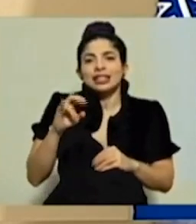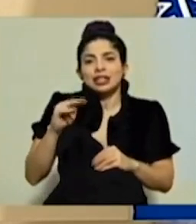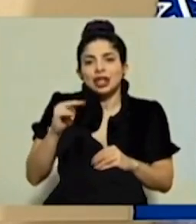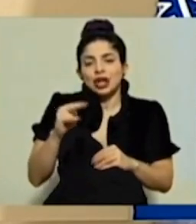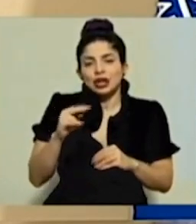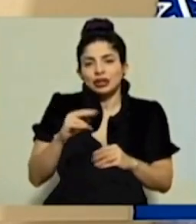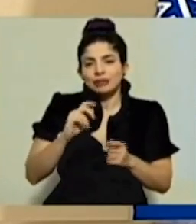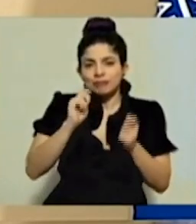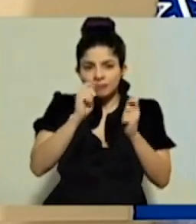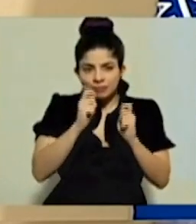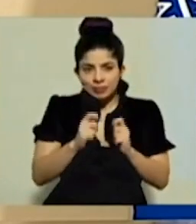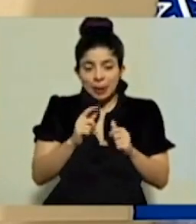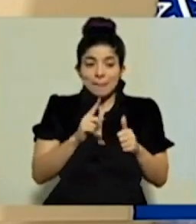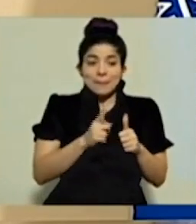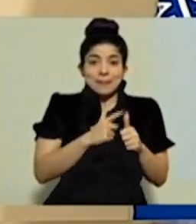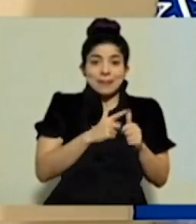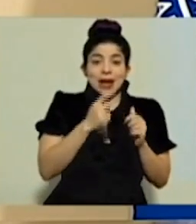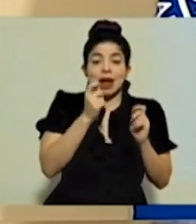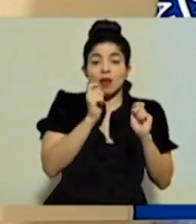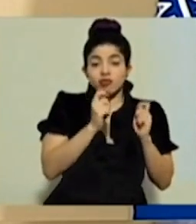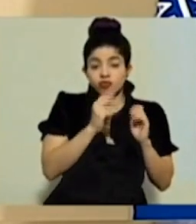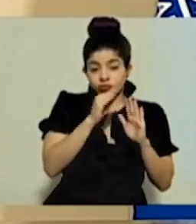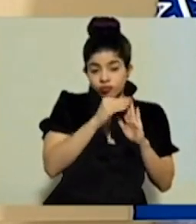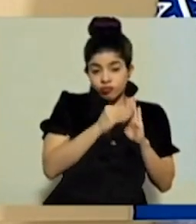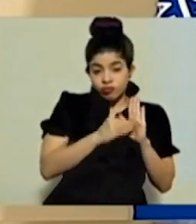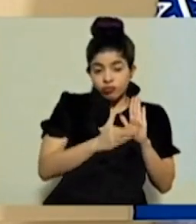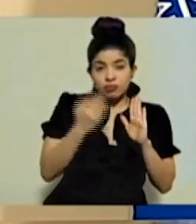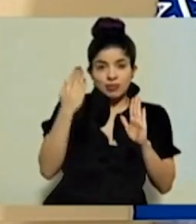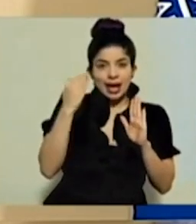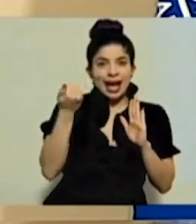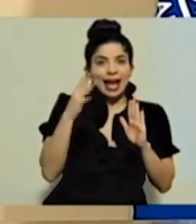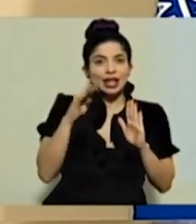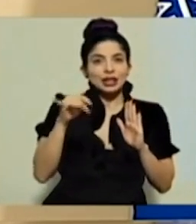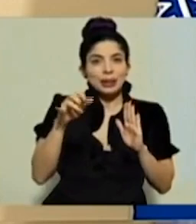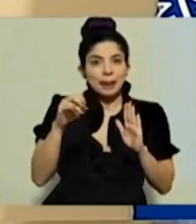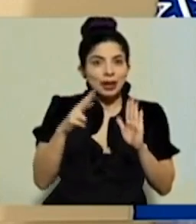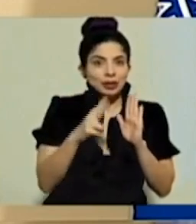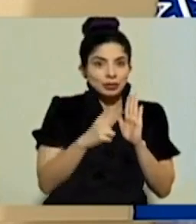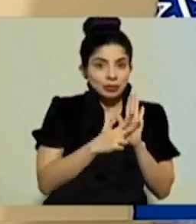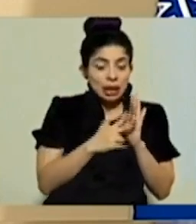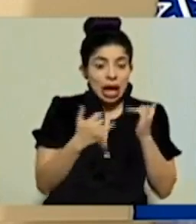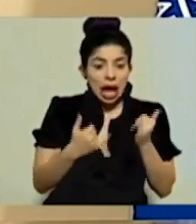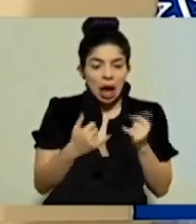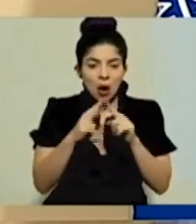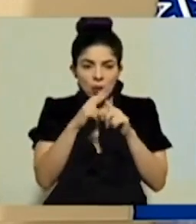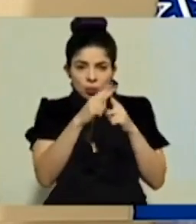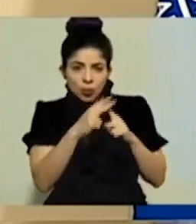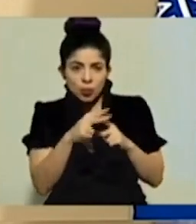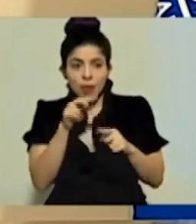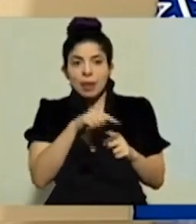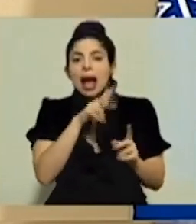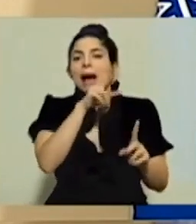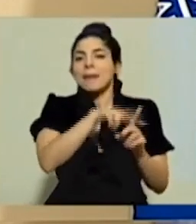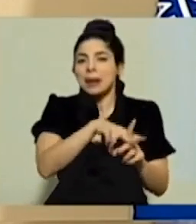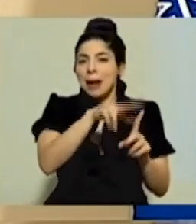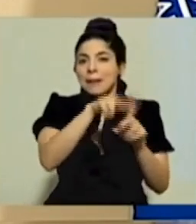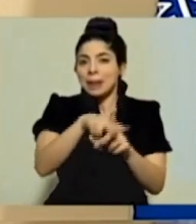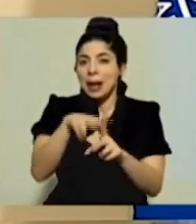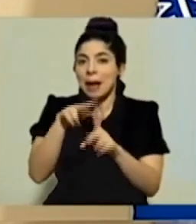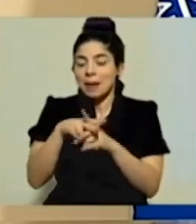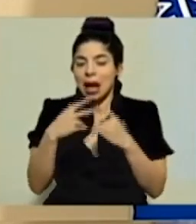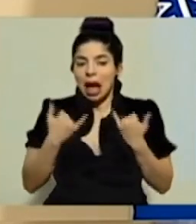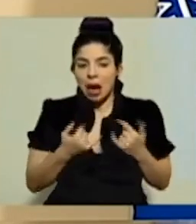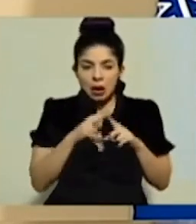dije, la versión 1 fue aprobada el 14 de mayo de este año y ya precisamente por su aplicación, ¿verdad? Ya